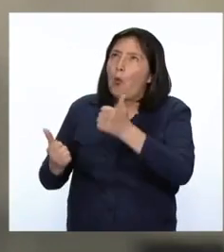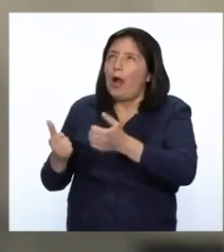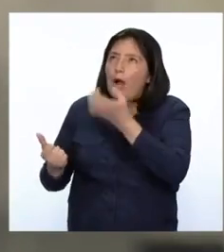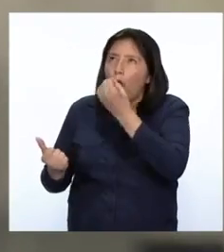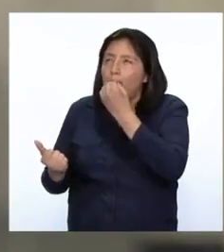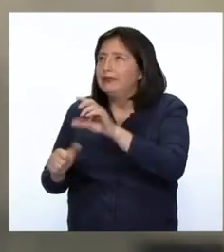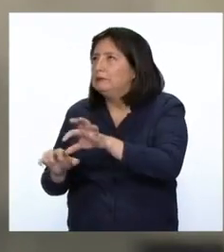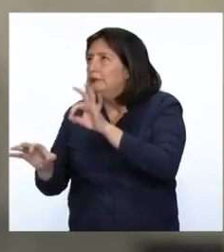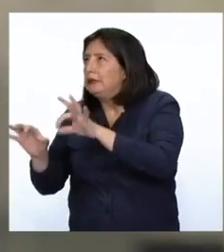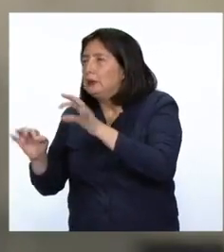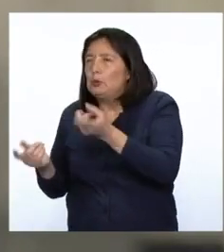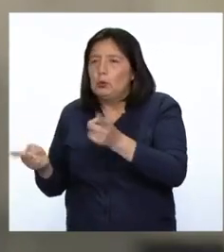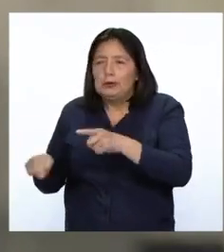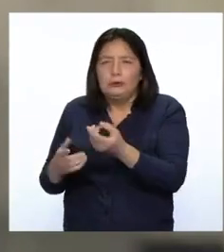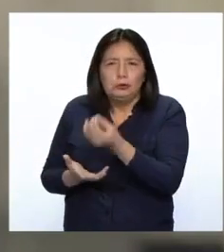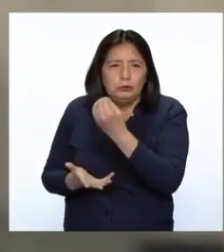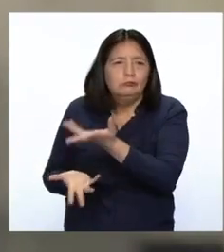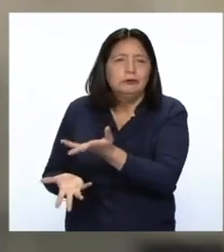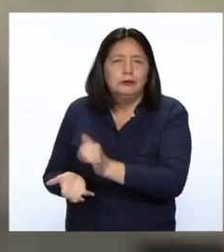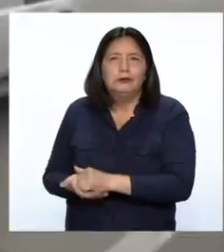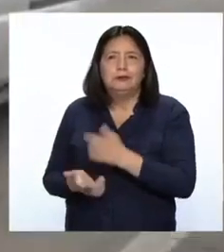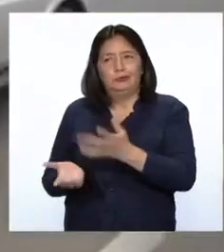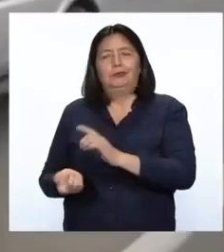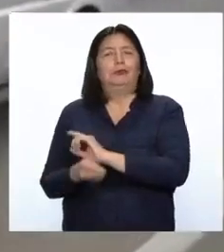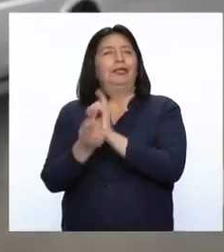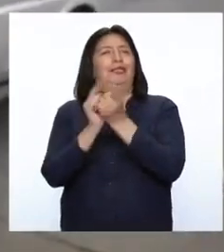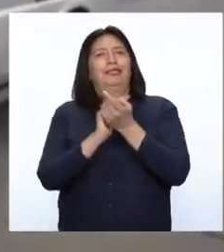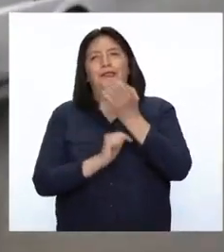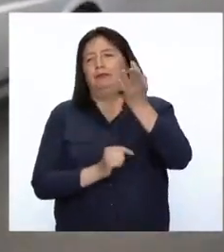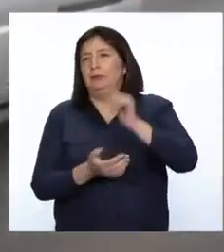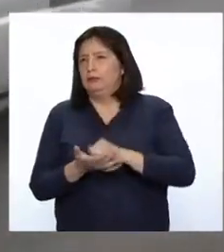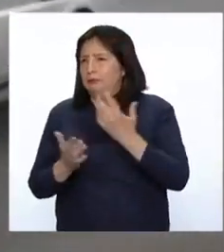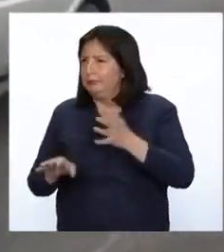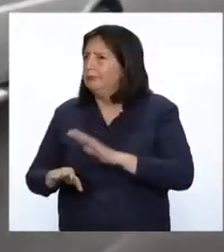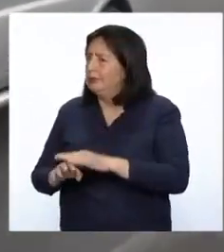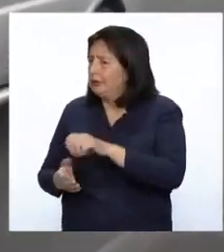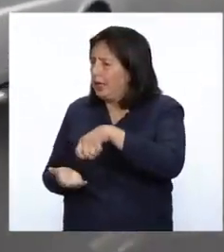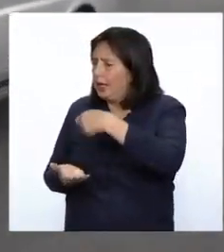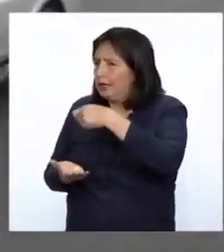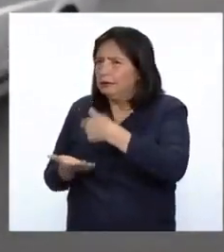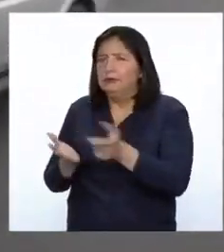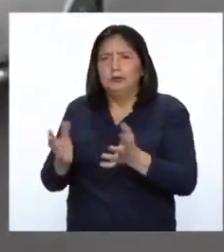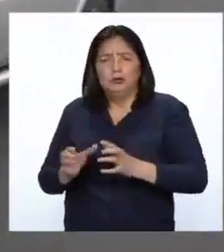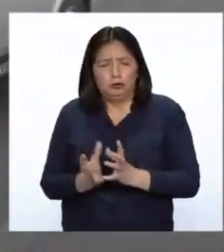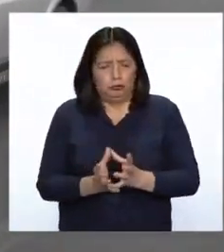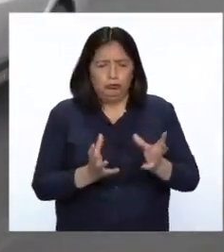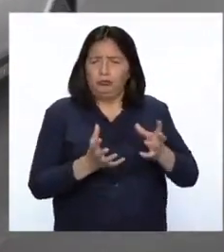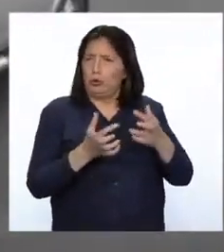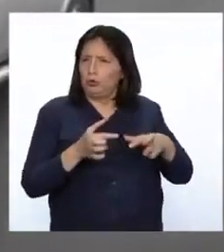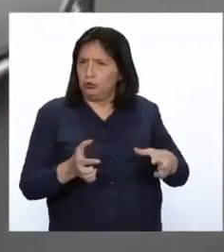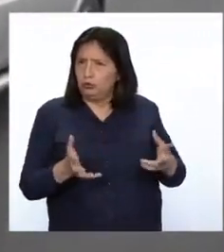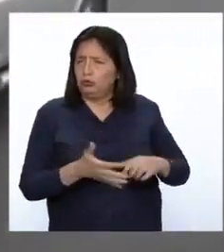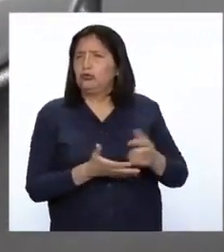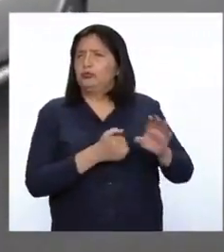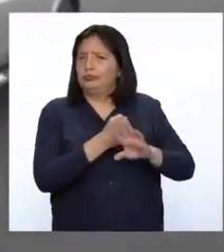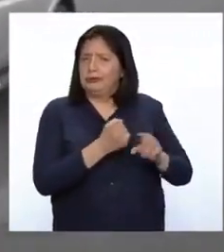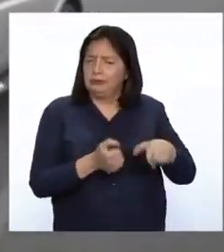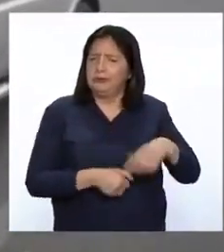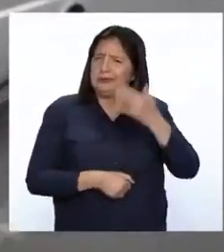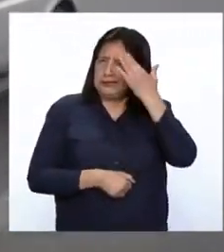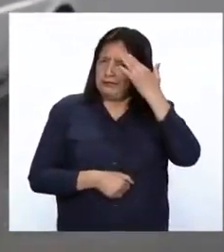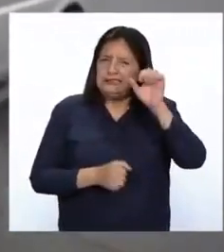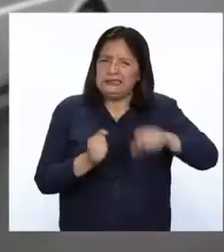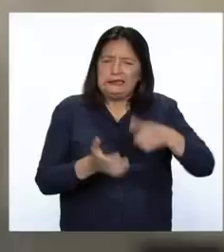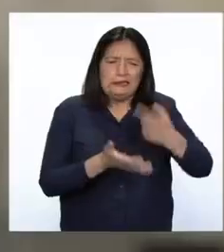al consumir? Todo cambiaría. Puedes prevenir alimentándote con tu canasta familiar básica, pero sabiendo qué